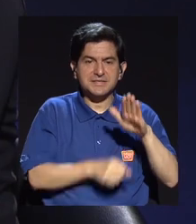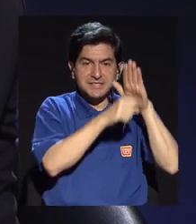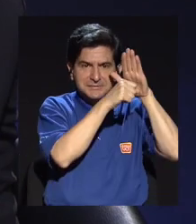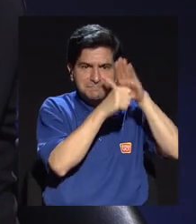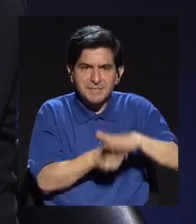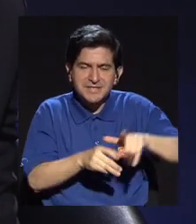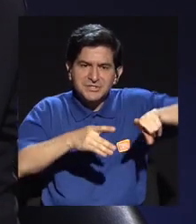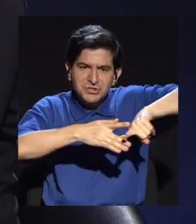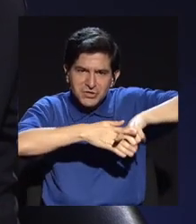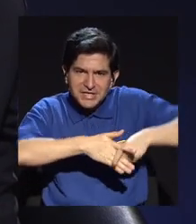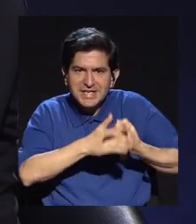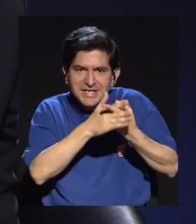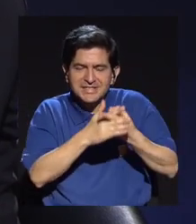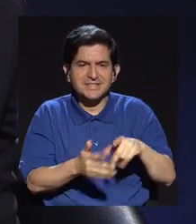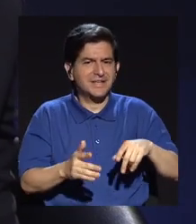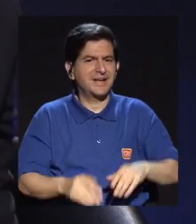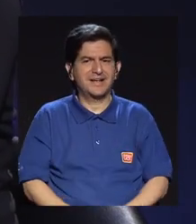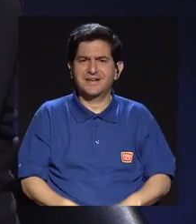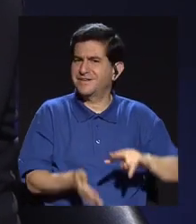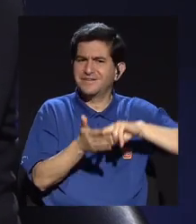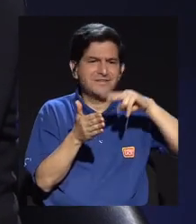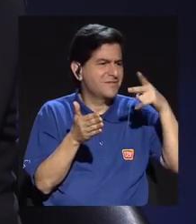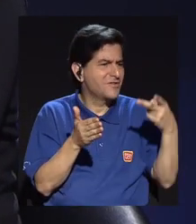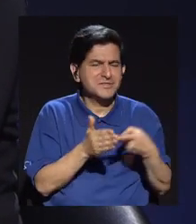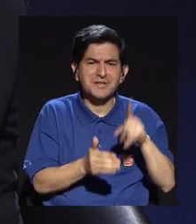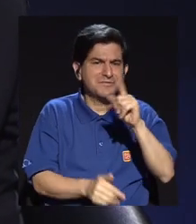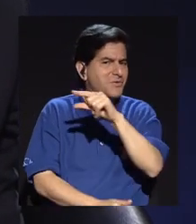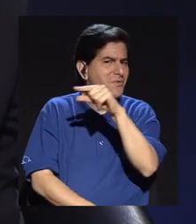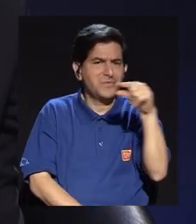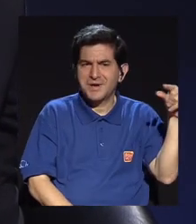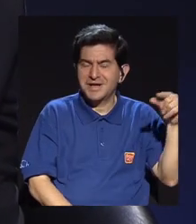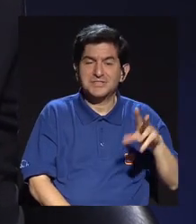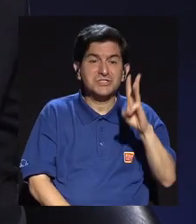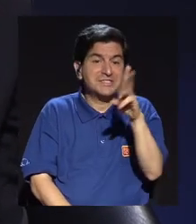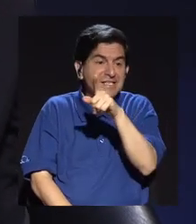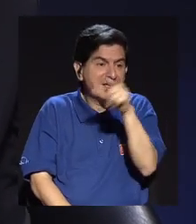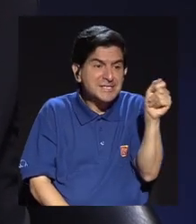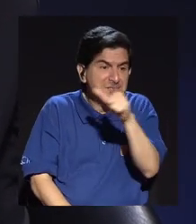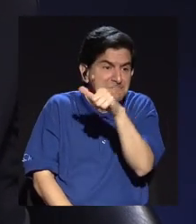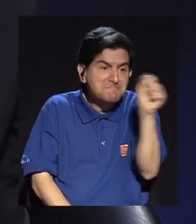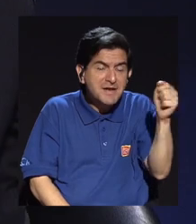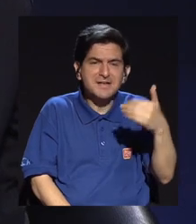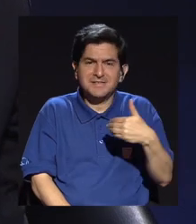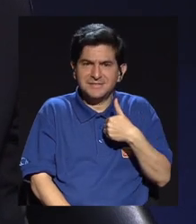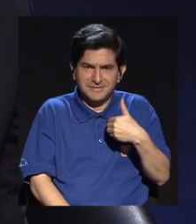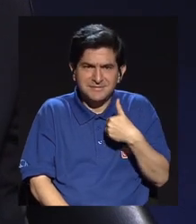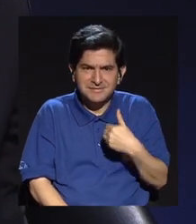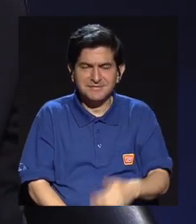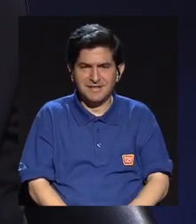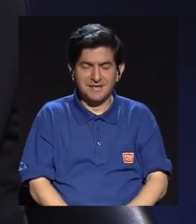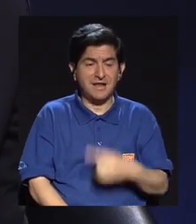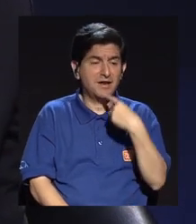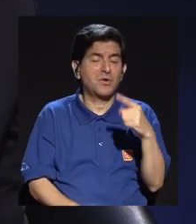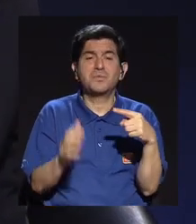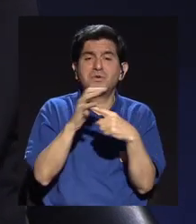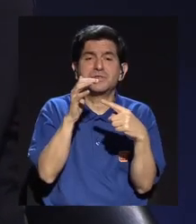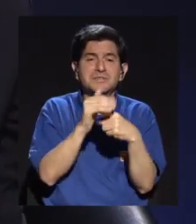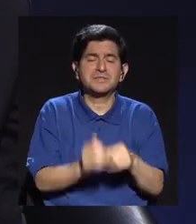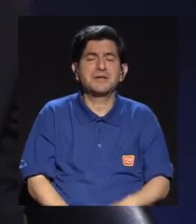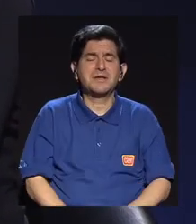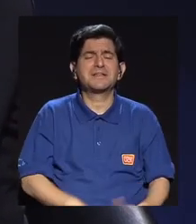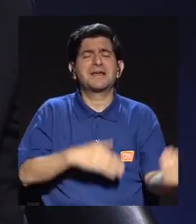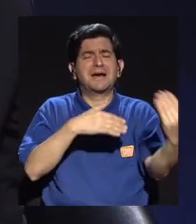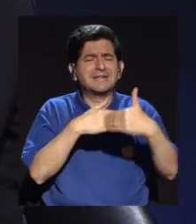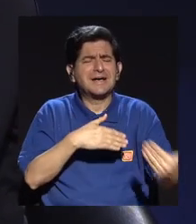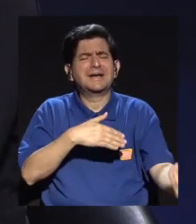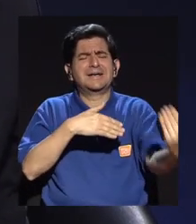iniciales no empezaron, no fueron de una semana, fueron seis meses recibiendo, como se dice popularmente, palo desde